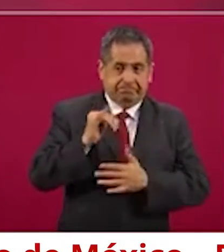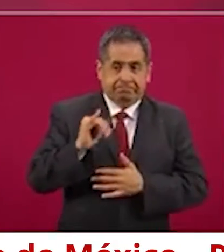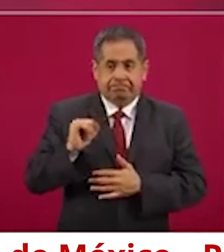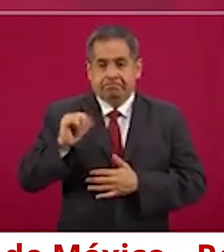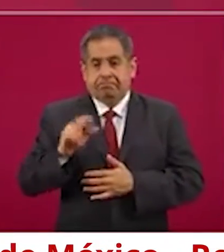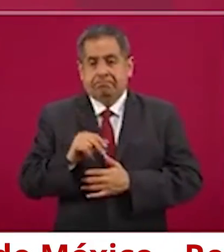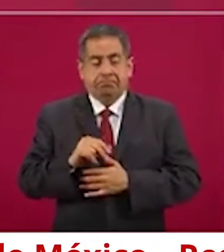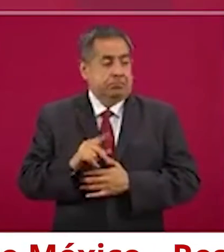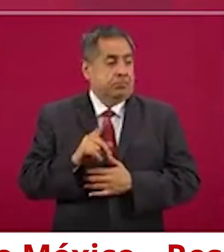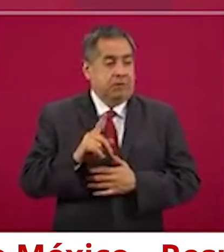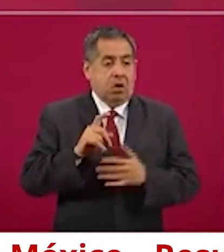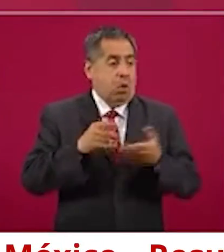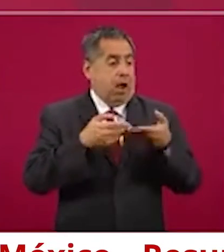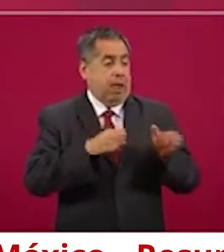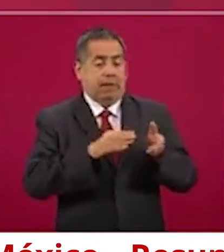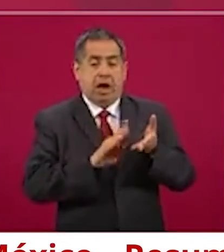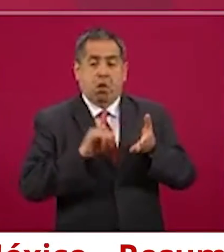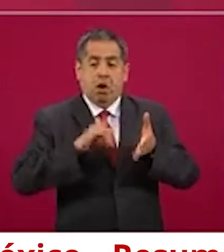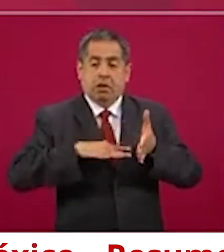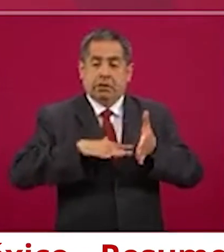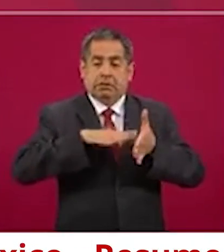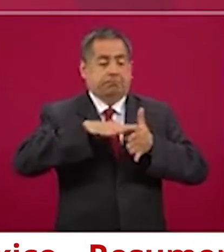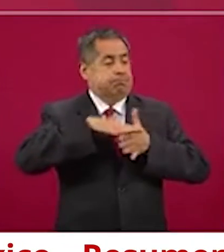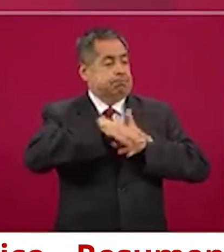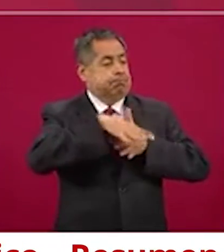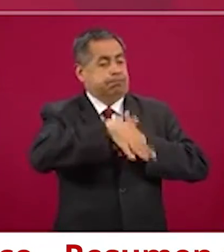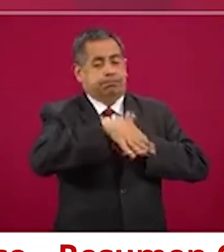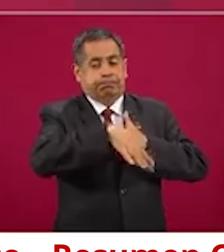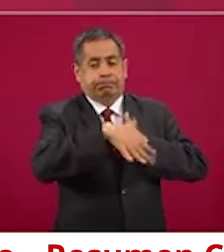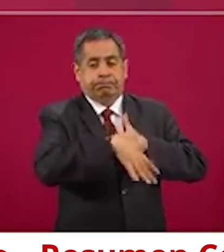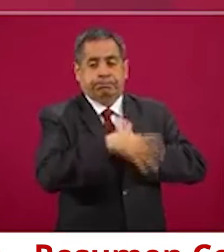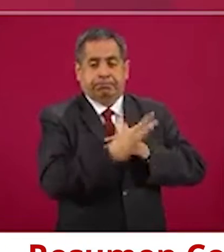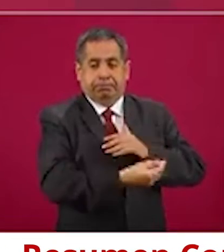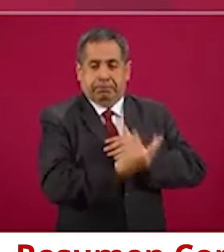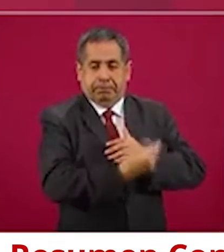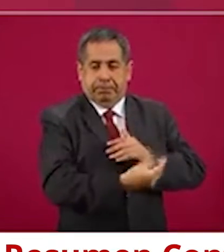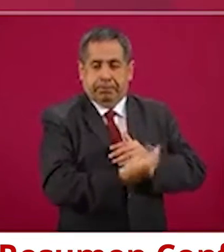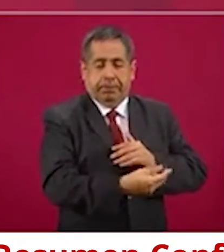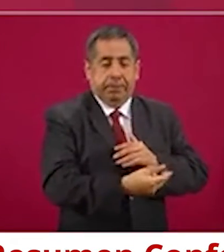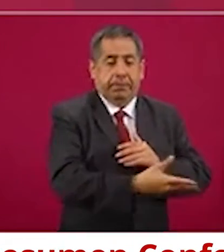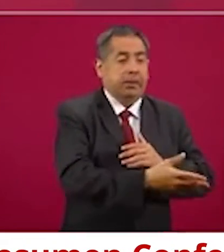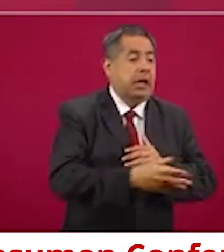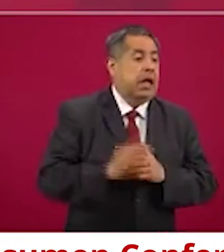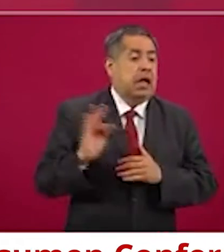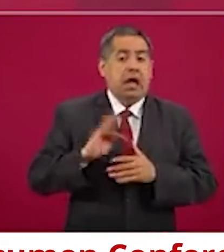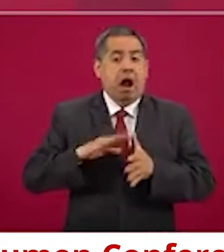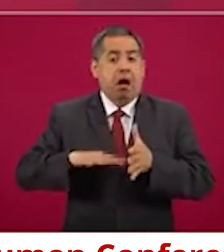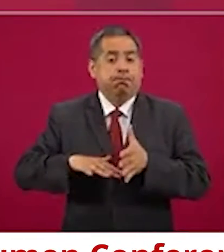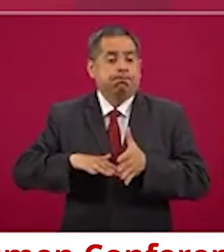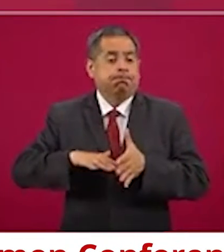soltar agua porque se tenía el riesgo de que la presa